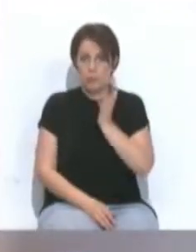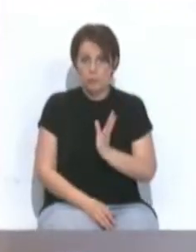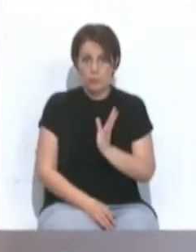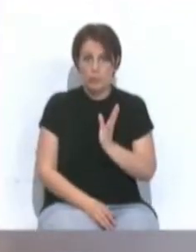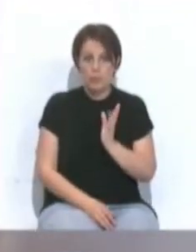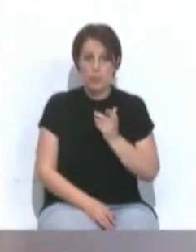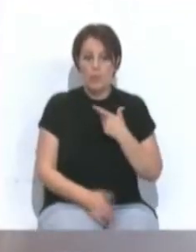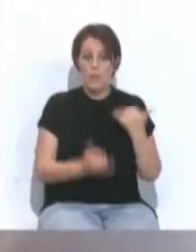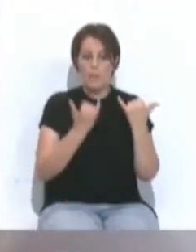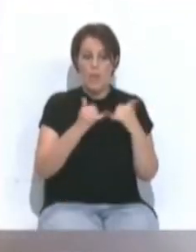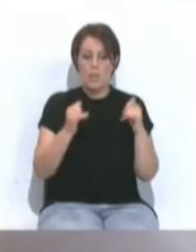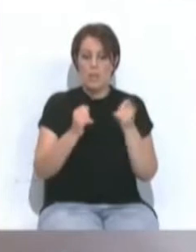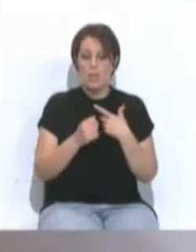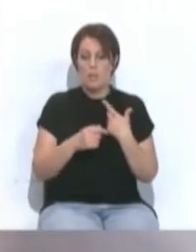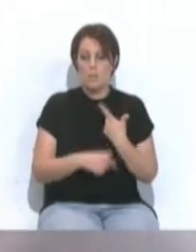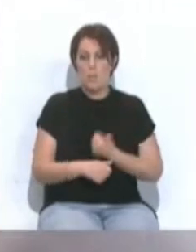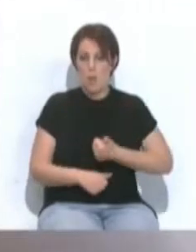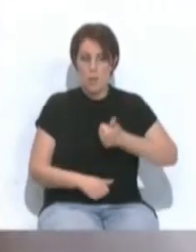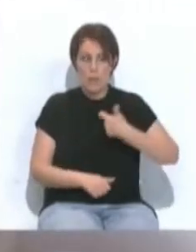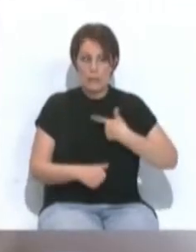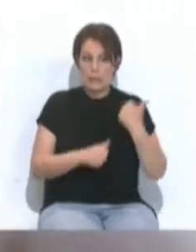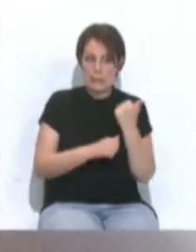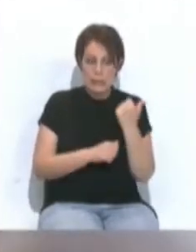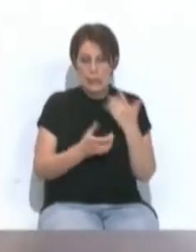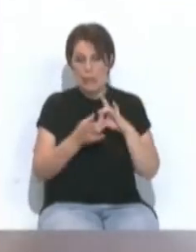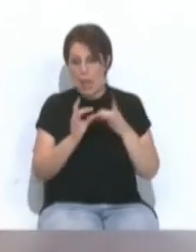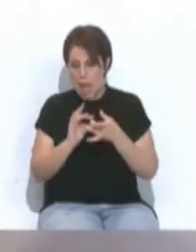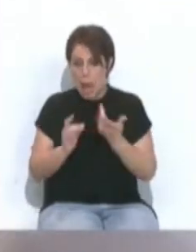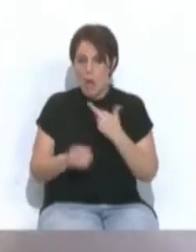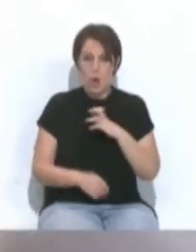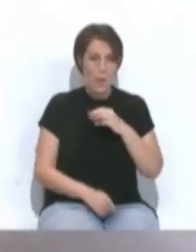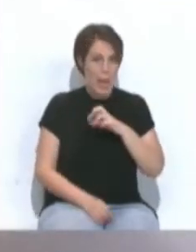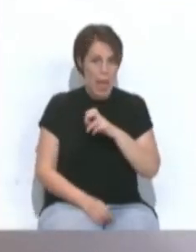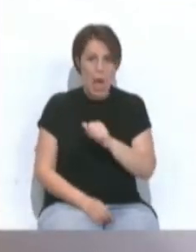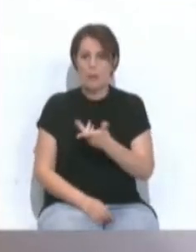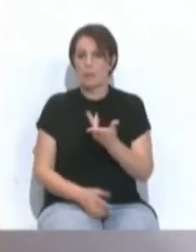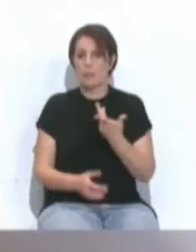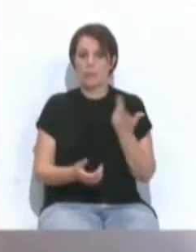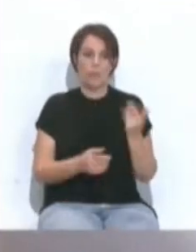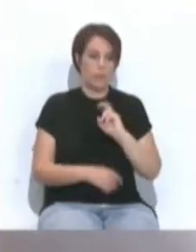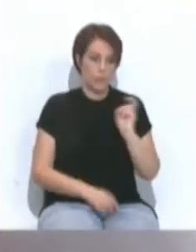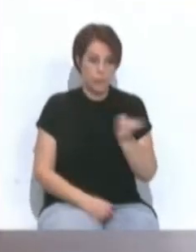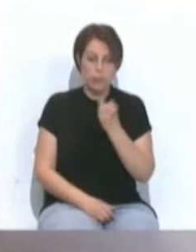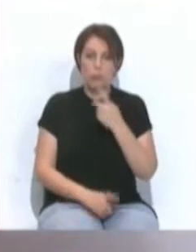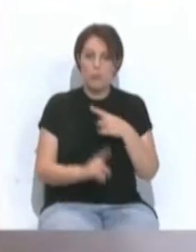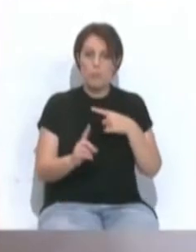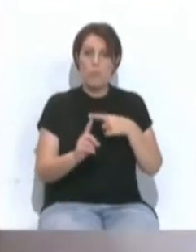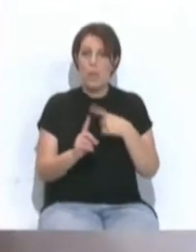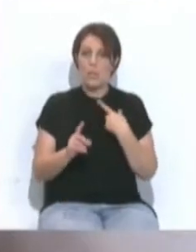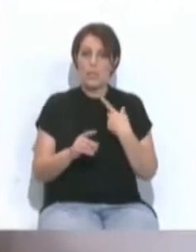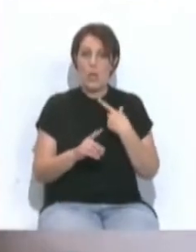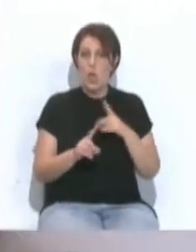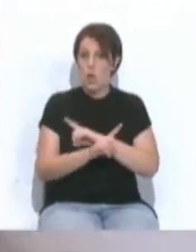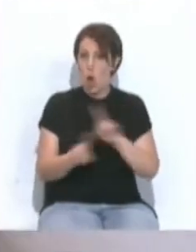el aumento de las festividades, Semana Santa, ferias, romerías, rocíos que vienen ahora, sumado a la no